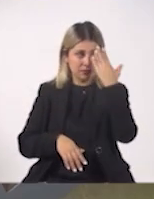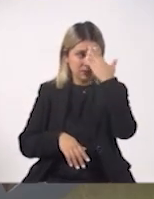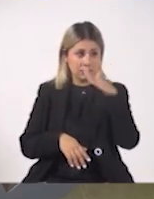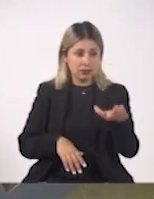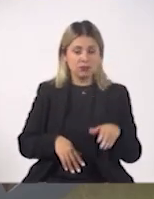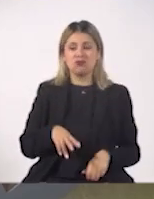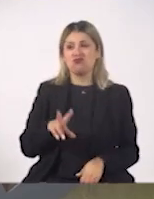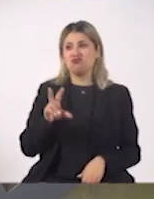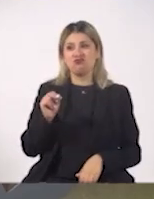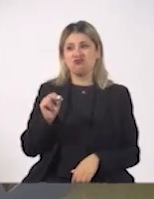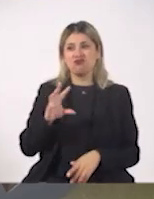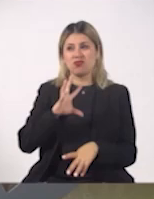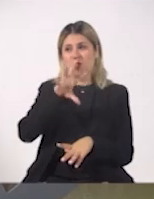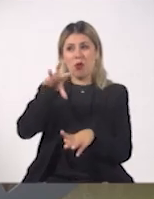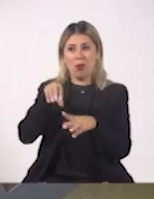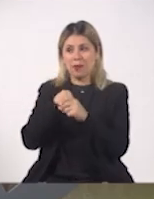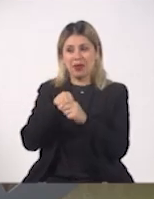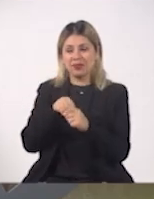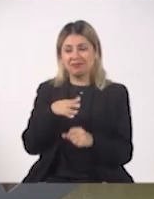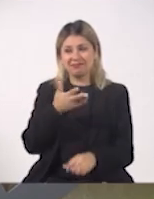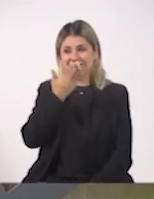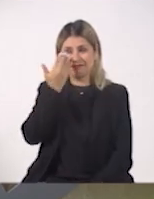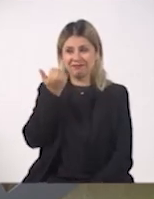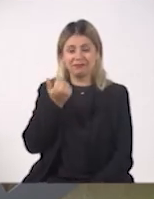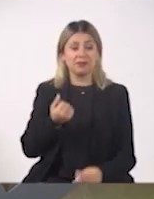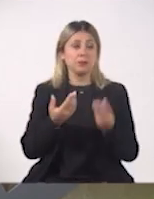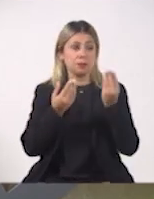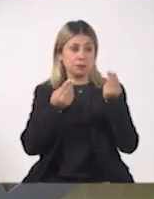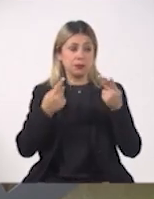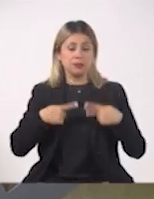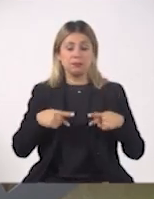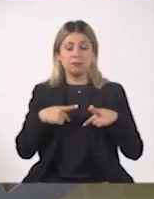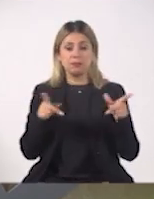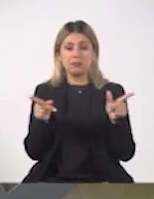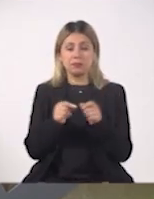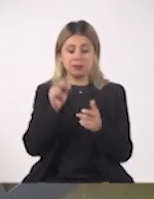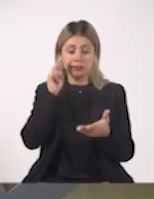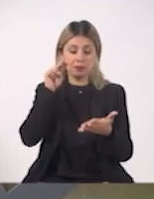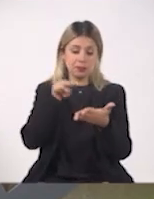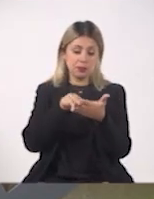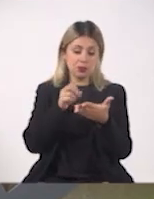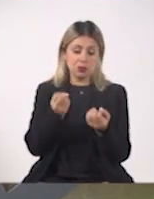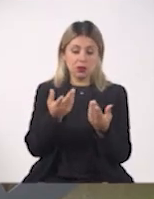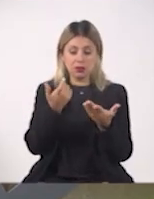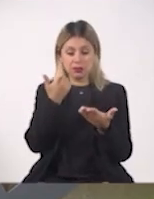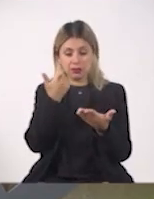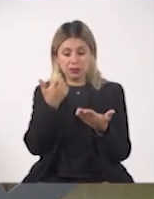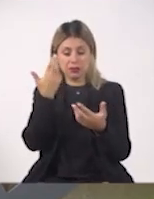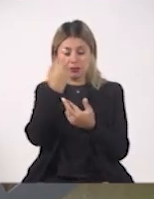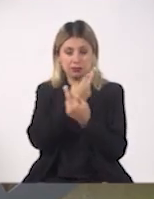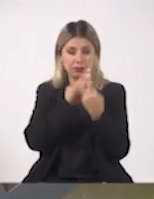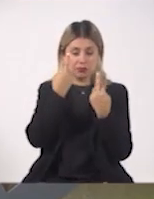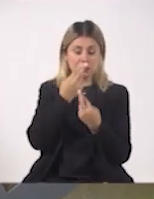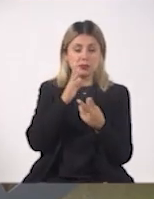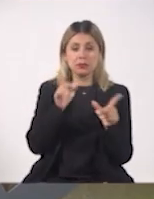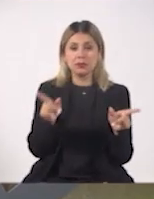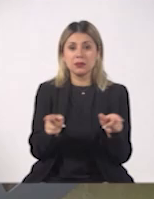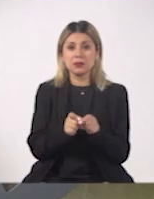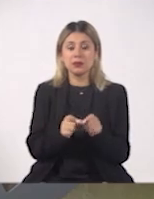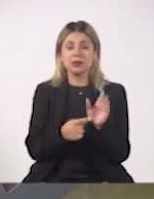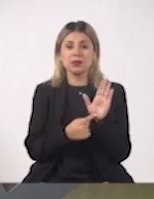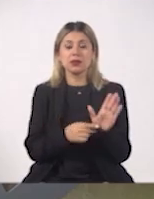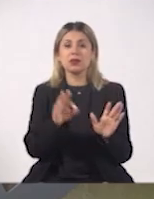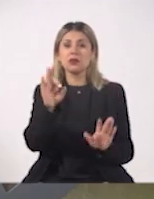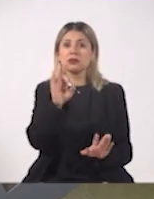mucha gente no la conocemos porque la realidad es que solo vemos nuestro saldo, verificamos algunos movimientos y de